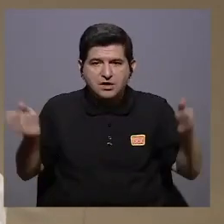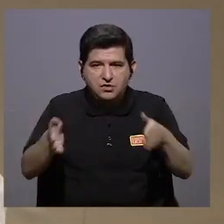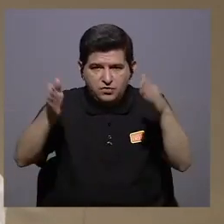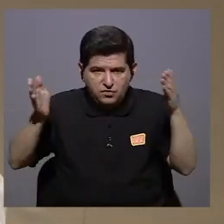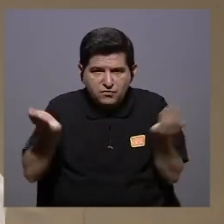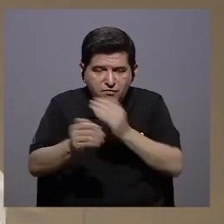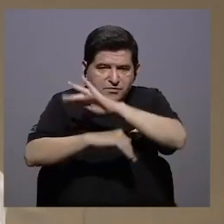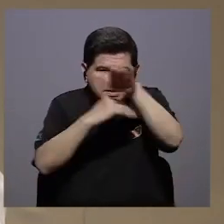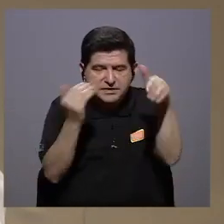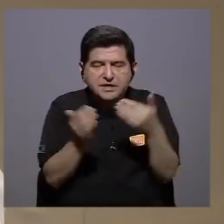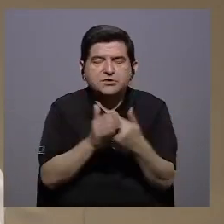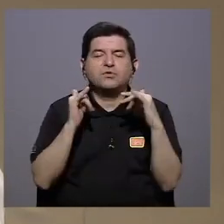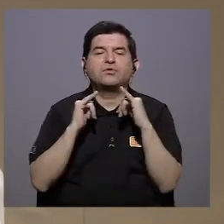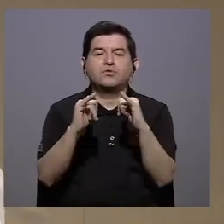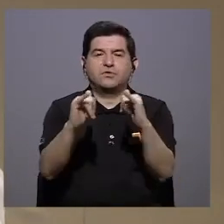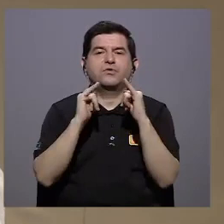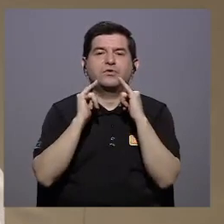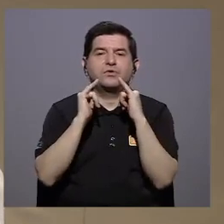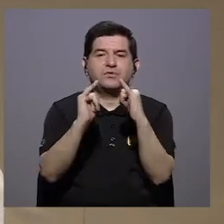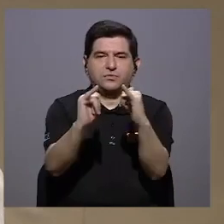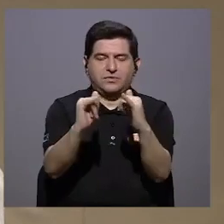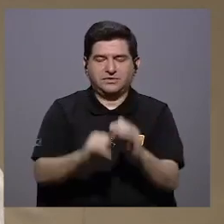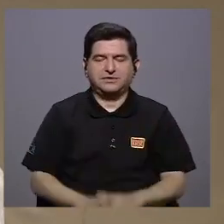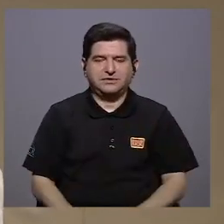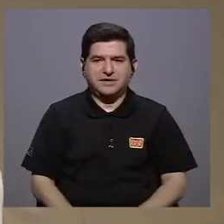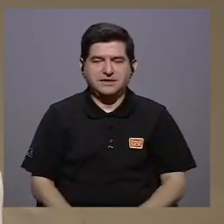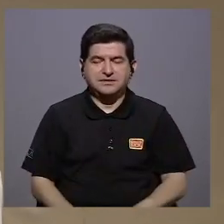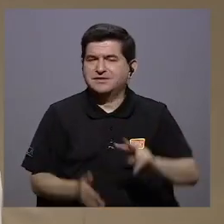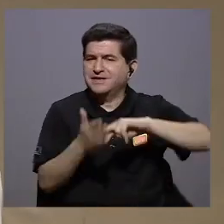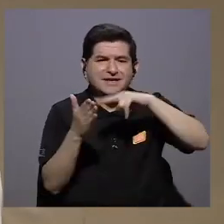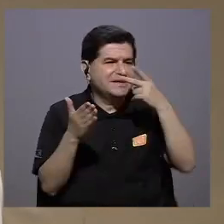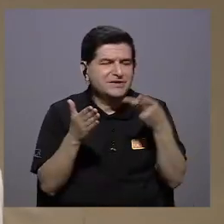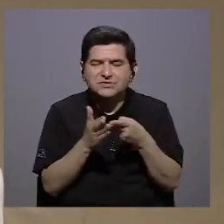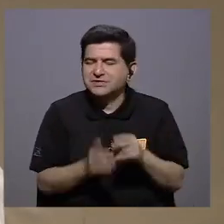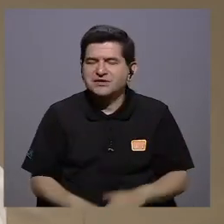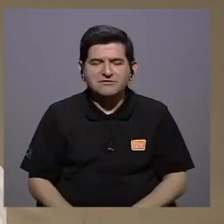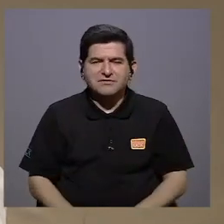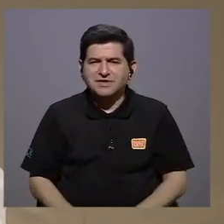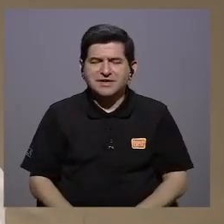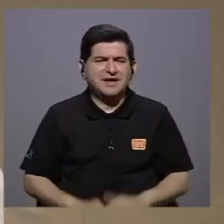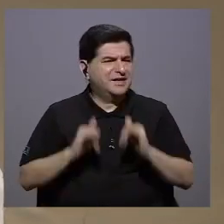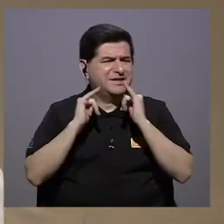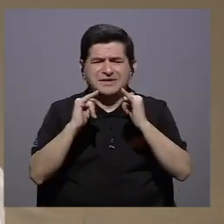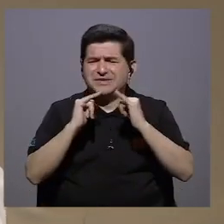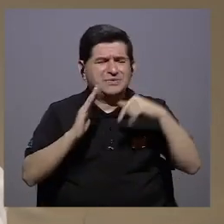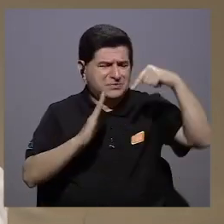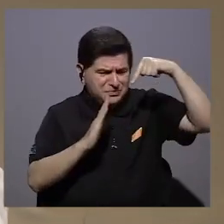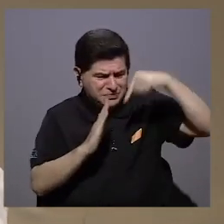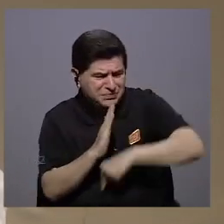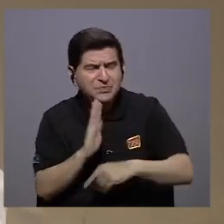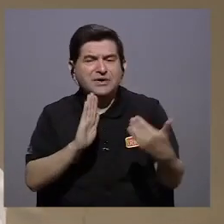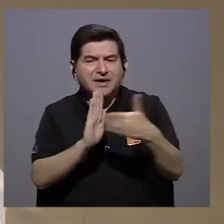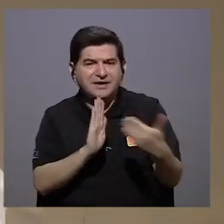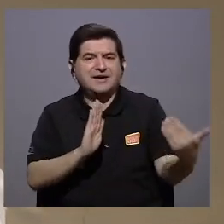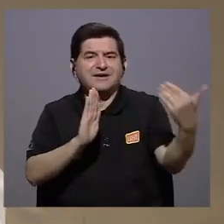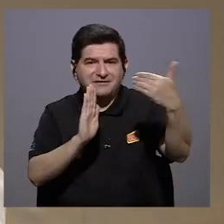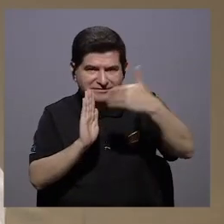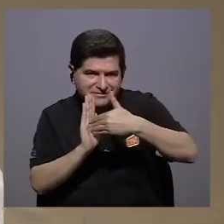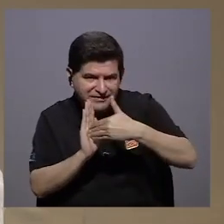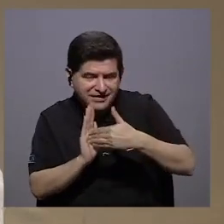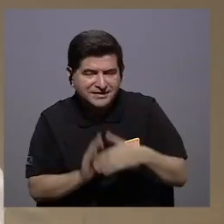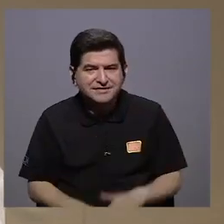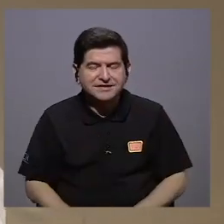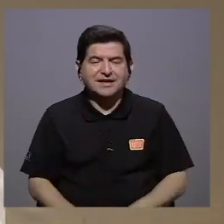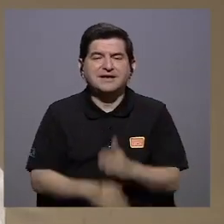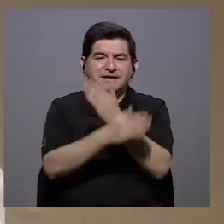bienestar fomentar en todos una igualdad que no ocasione desigualdades profundas que al final